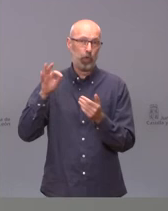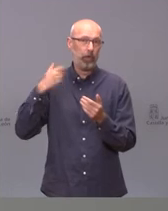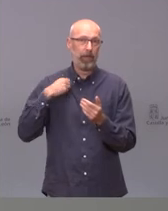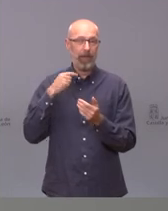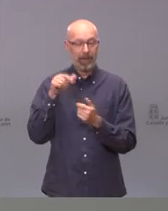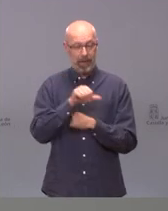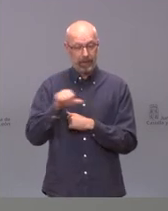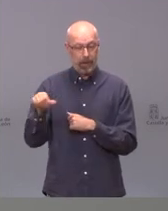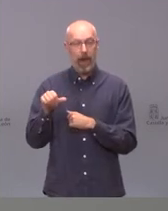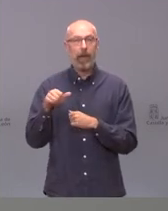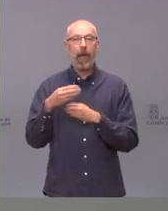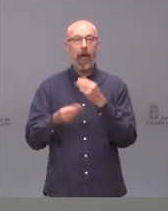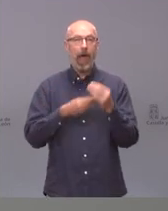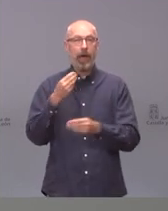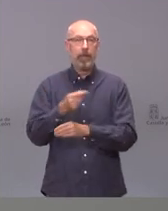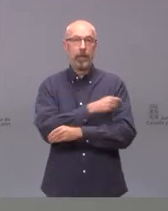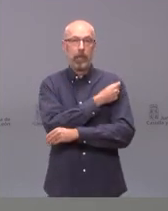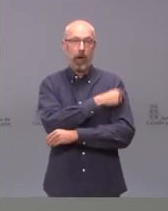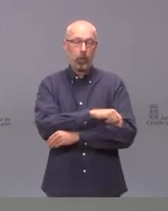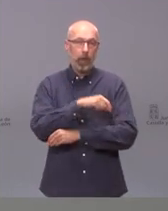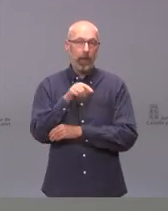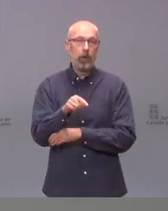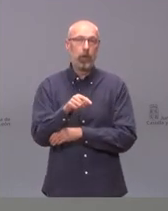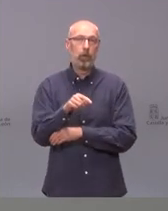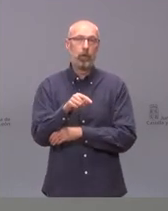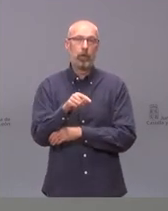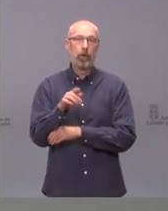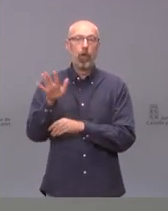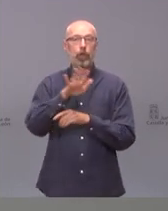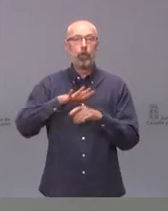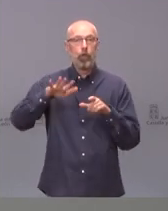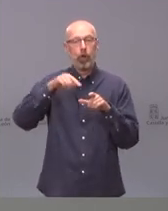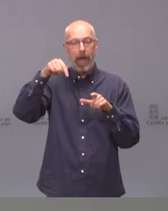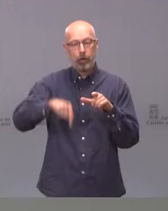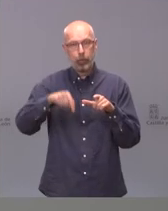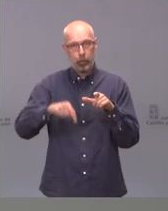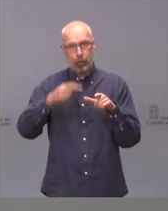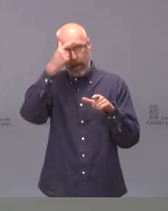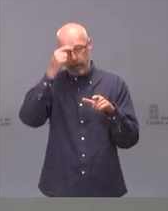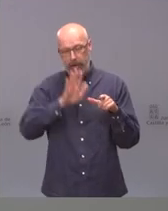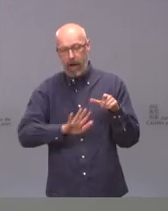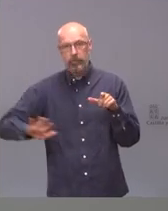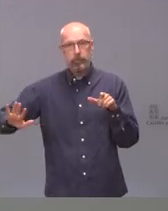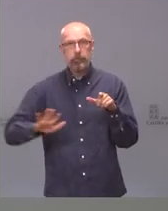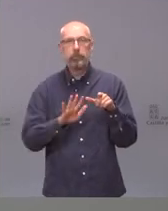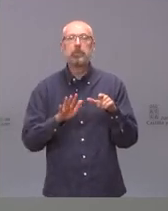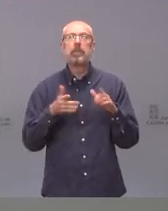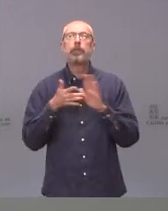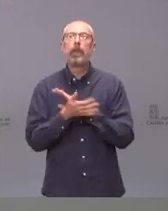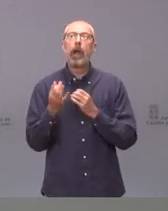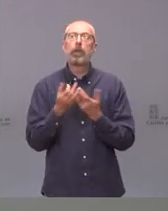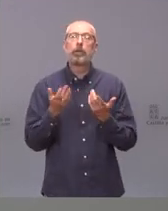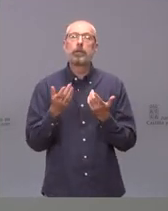vacunación por bloques etarios en la zona sur de Ávila. Y por lo tanto, esto